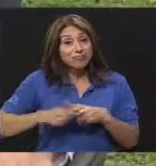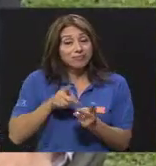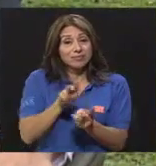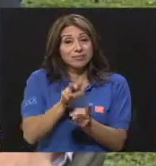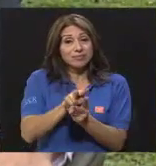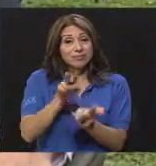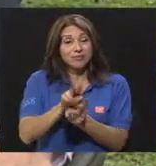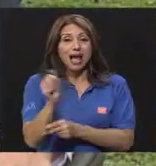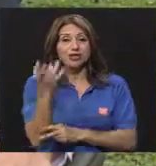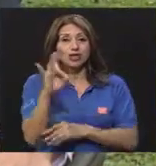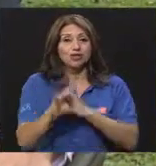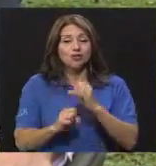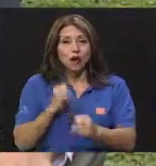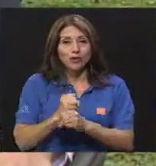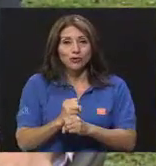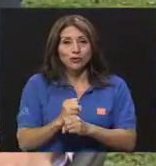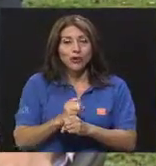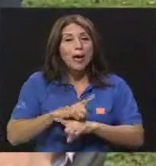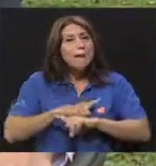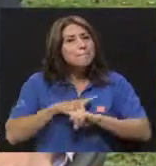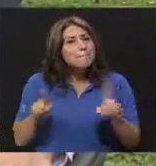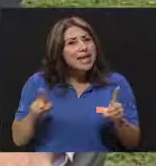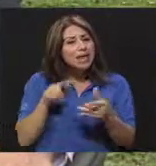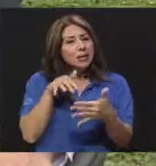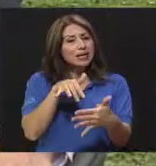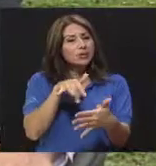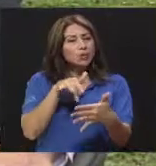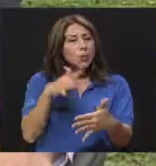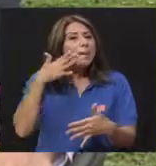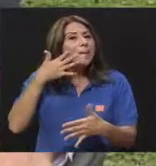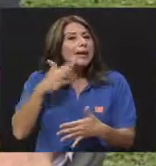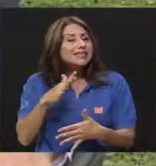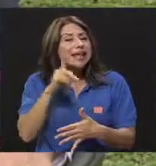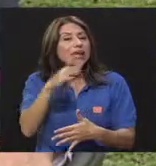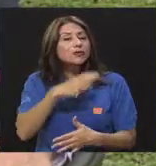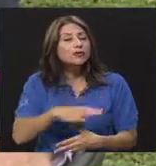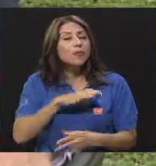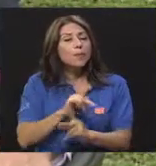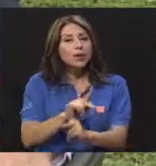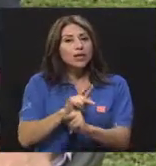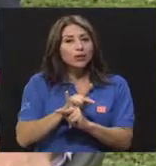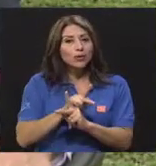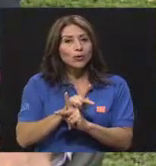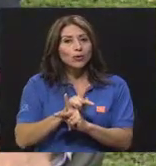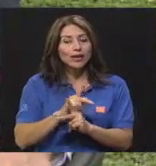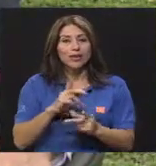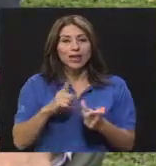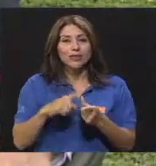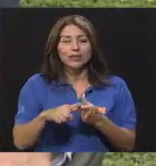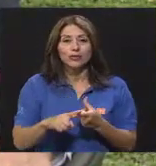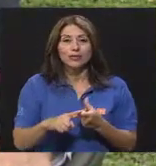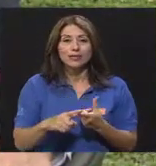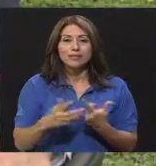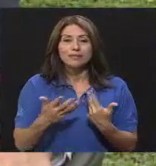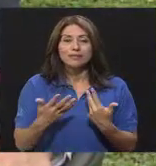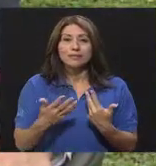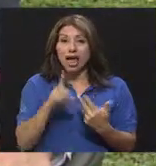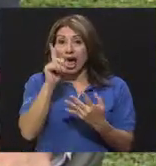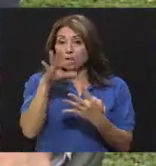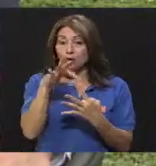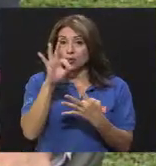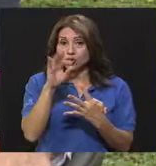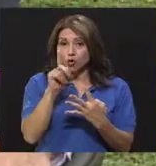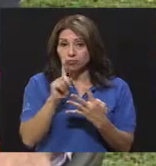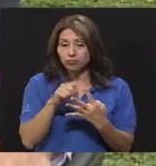iniciado relaciones sexuales coitales. Pero la escolaridad pareciera funcionar como un factor protector. Entonces, hay